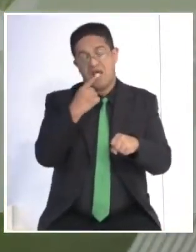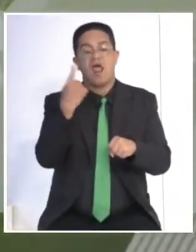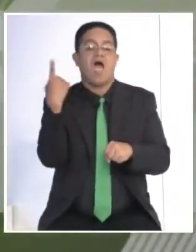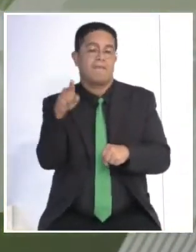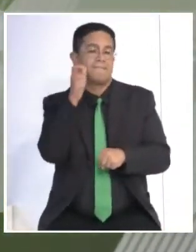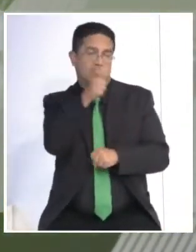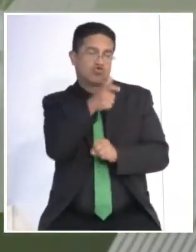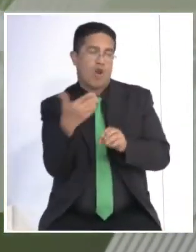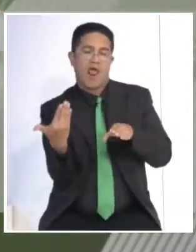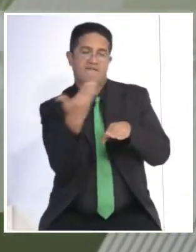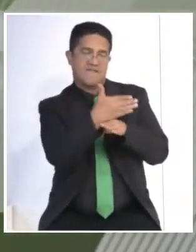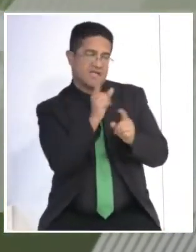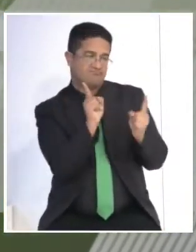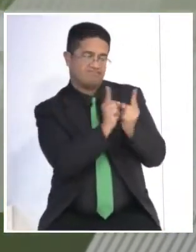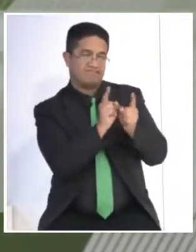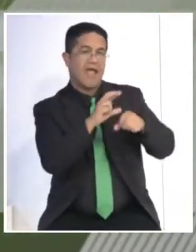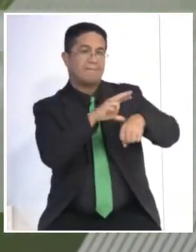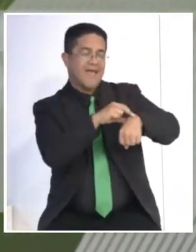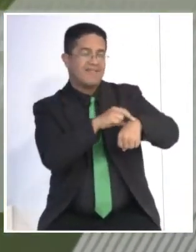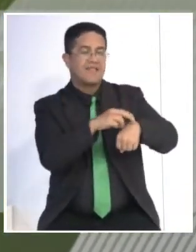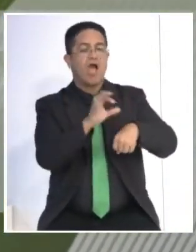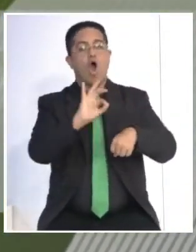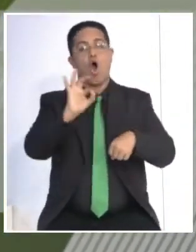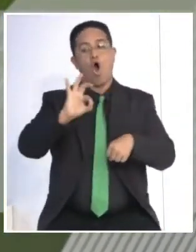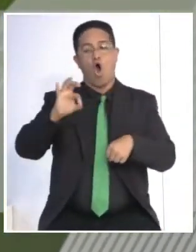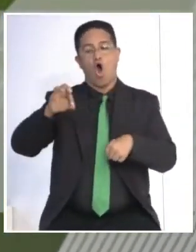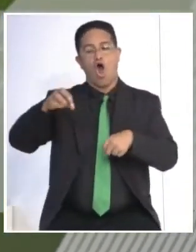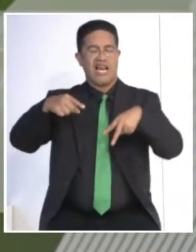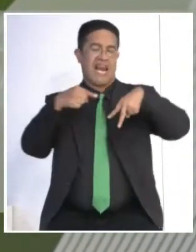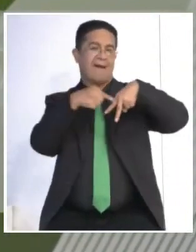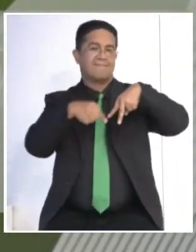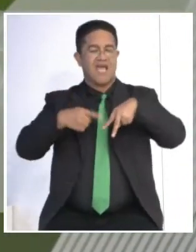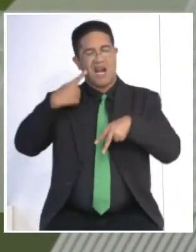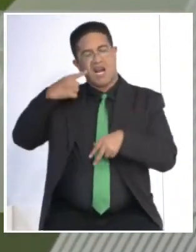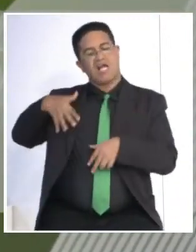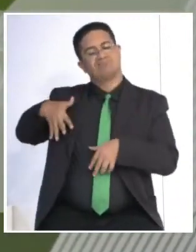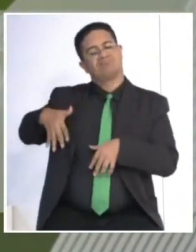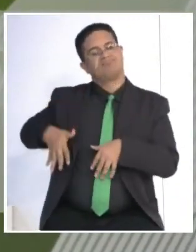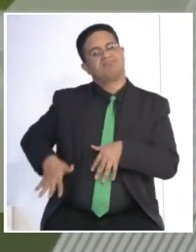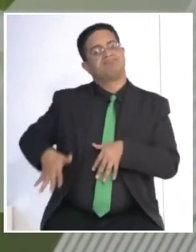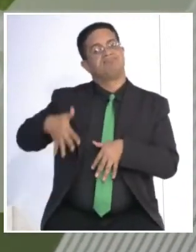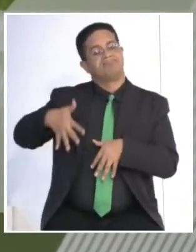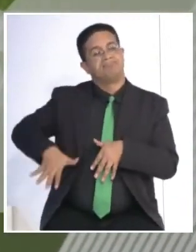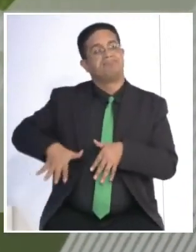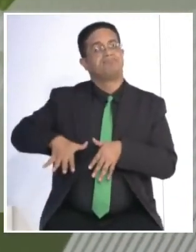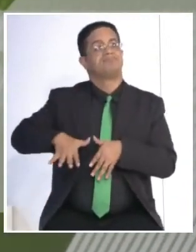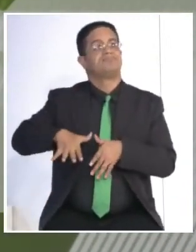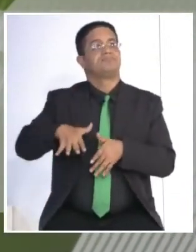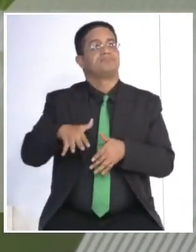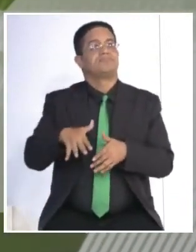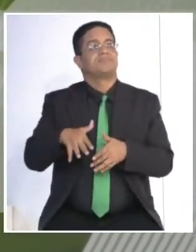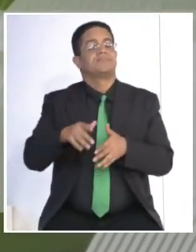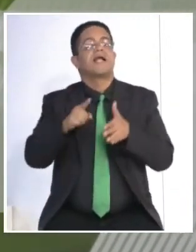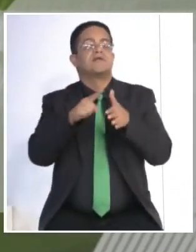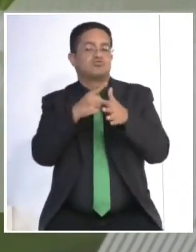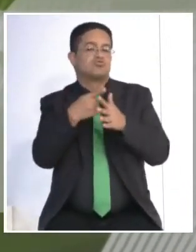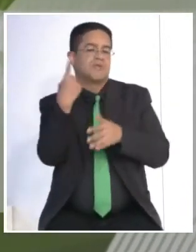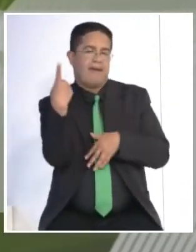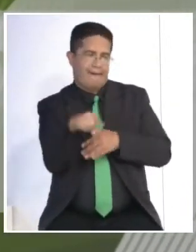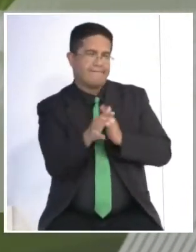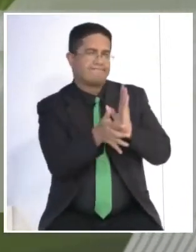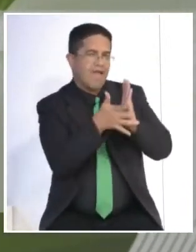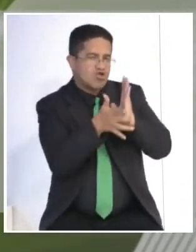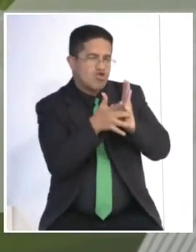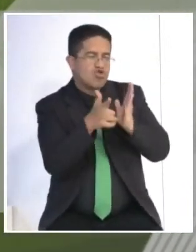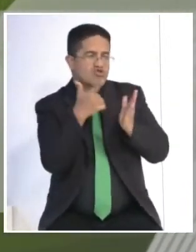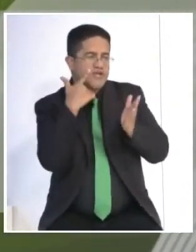acuden a consulta por arañitas o por vasitos en la cara, normalmente uno le arma un plan de tratamiento. Bueno, contamos con la tecnología para